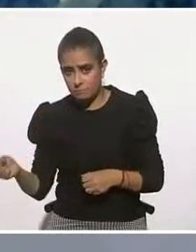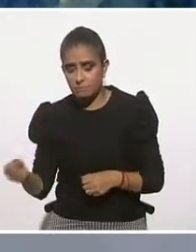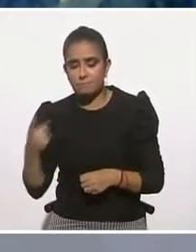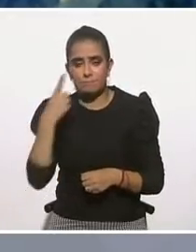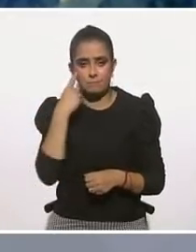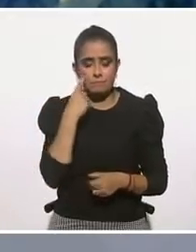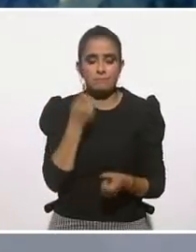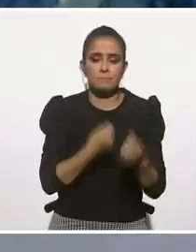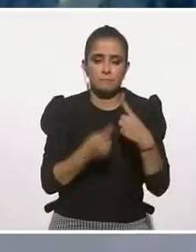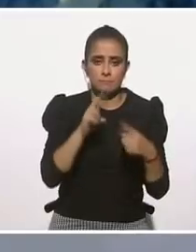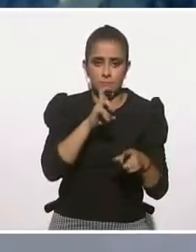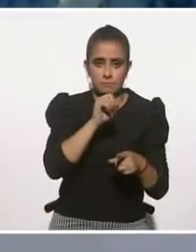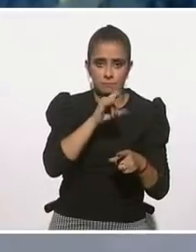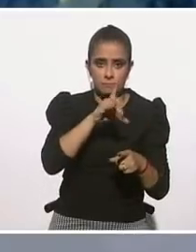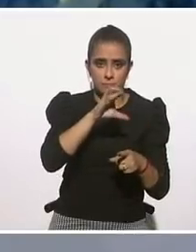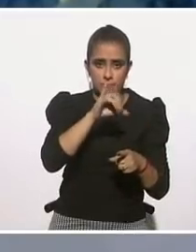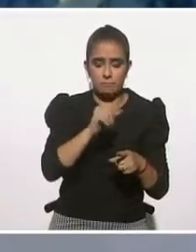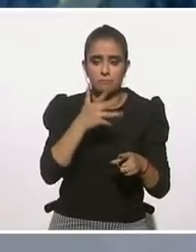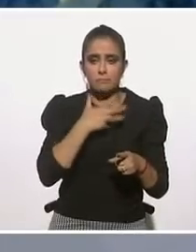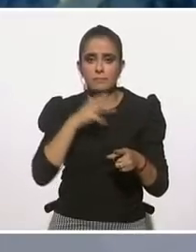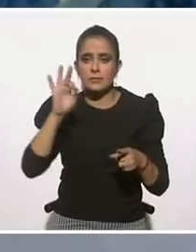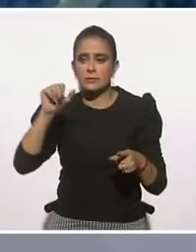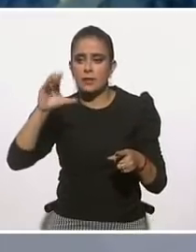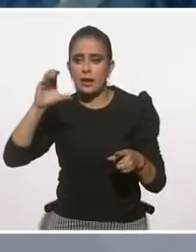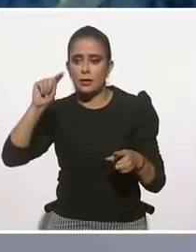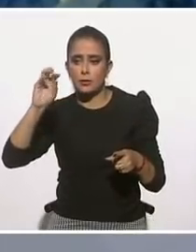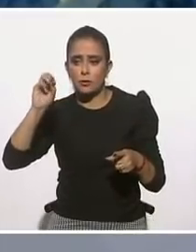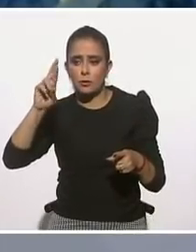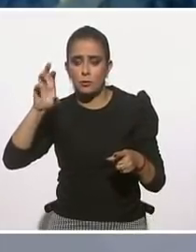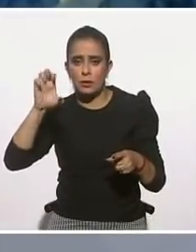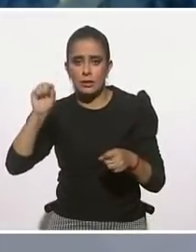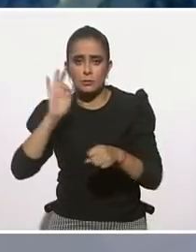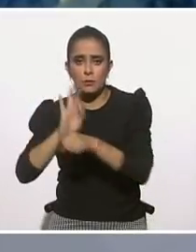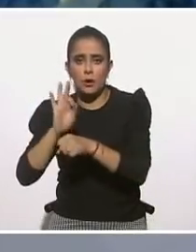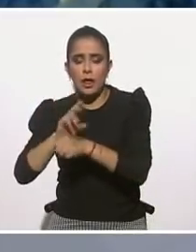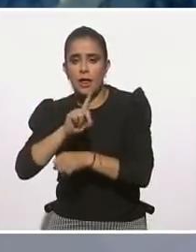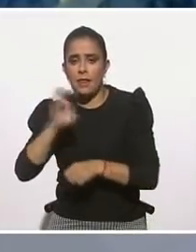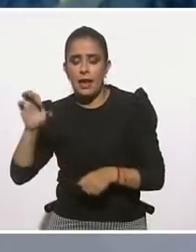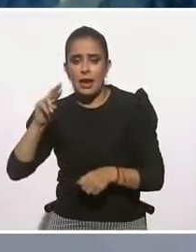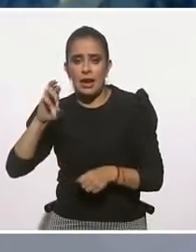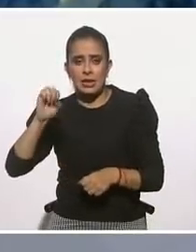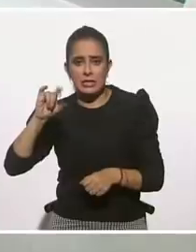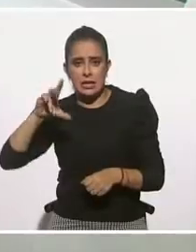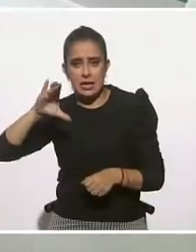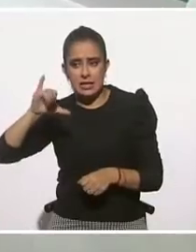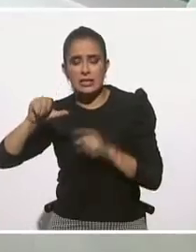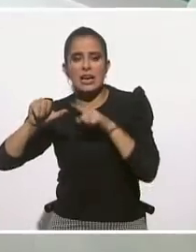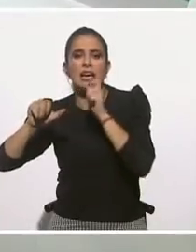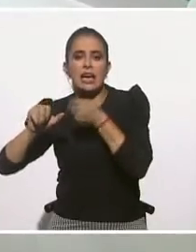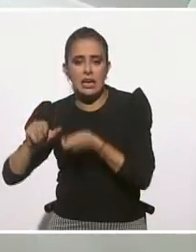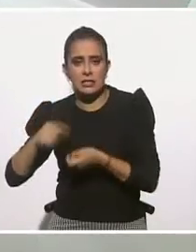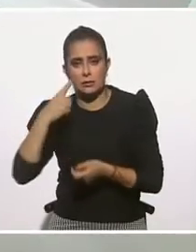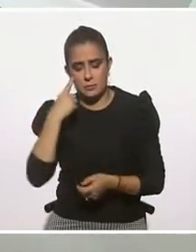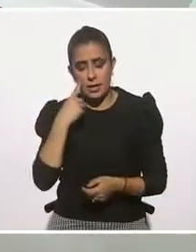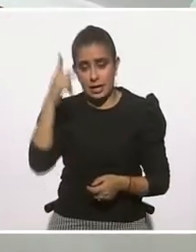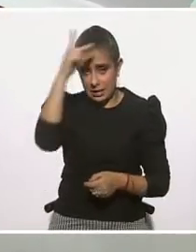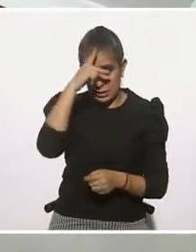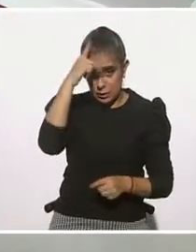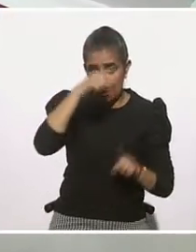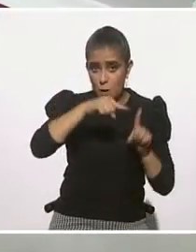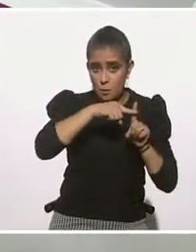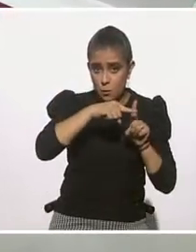de resiliencia manejan esto de los factores protectores de la resiliencia, que son como, en la psicología positiva